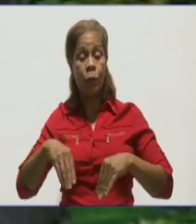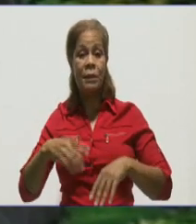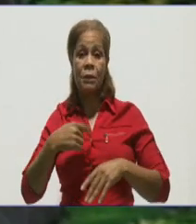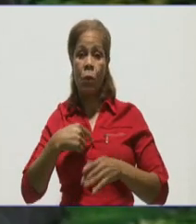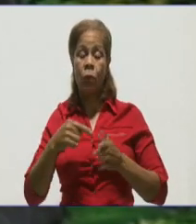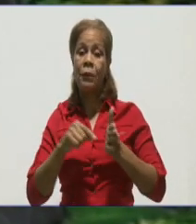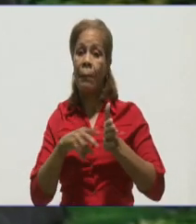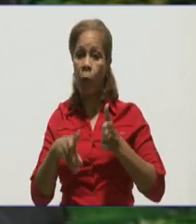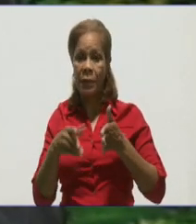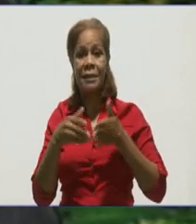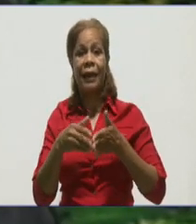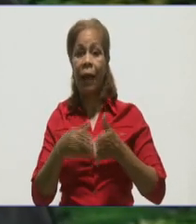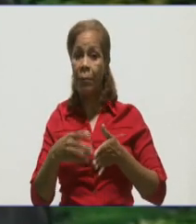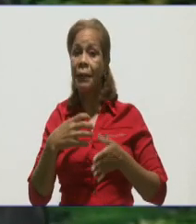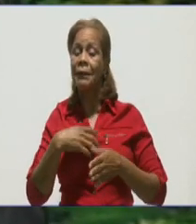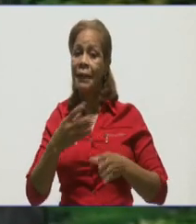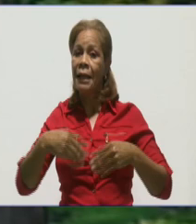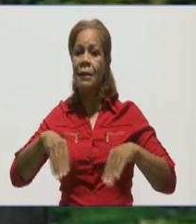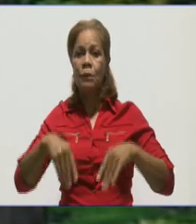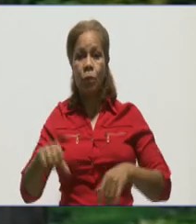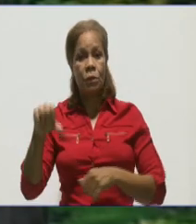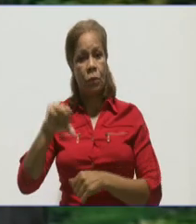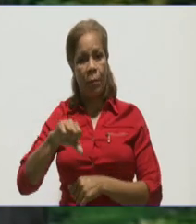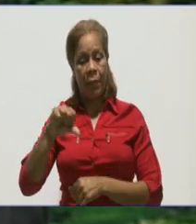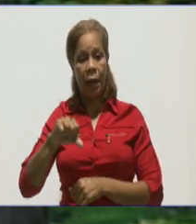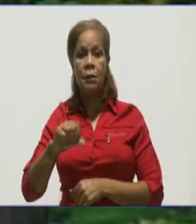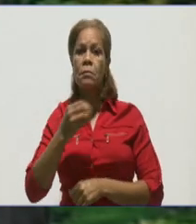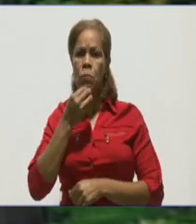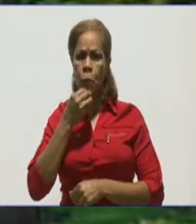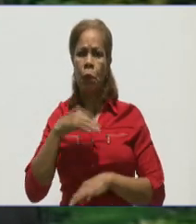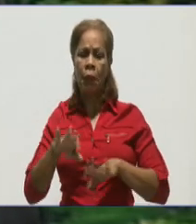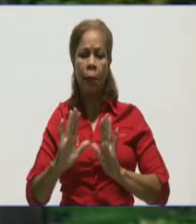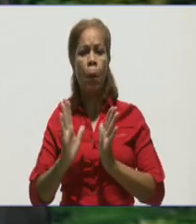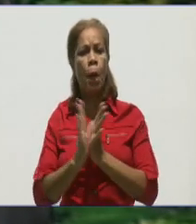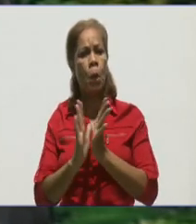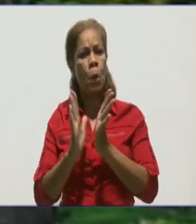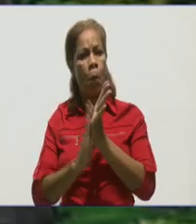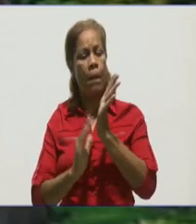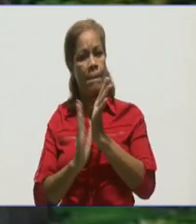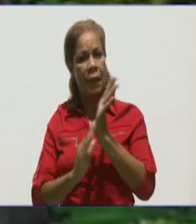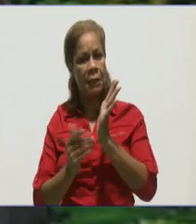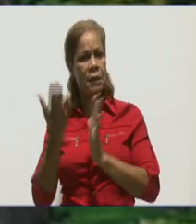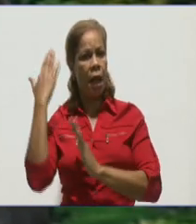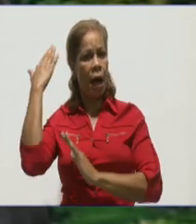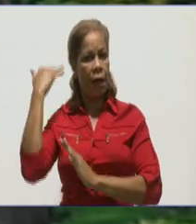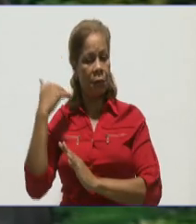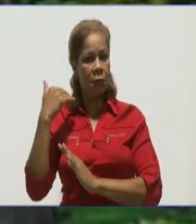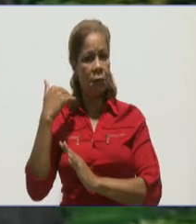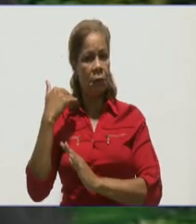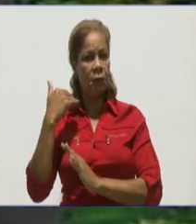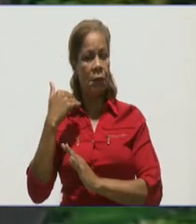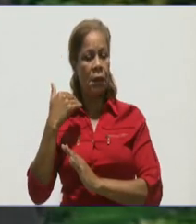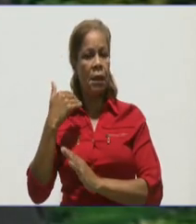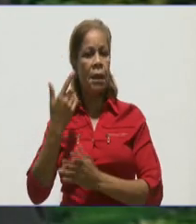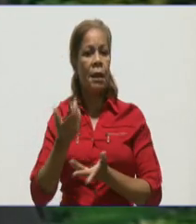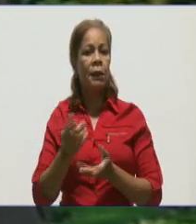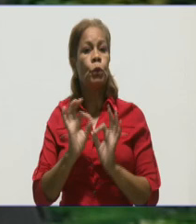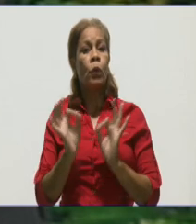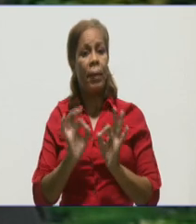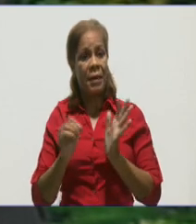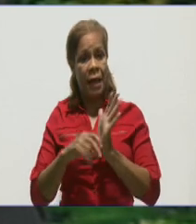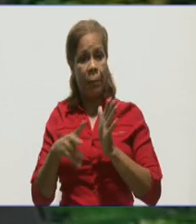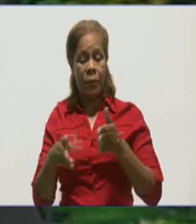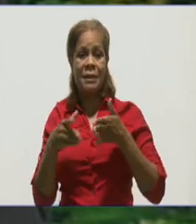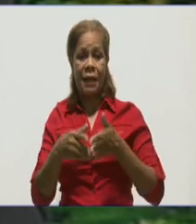nuestro territorio. Nosotros logramos contener la epidemia en los meses más críticos cuando estábamos en la fase de transmisión autóctona